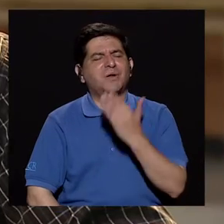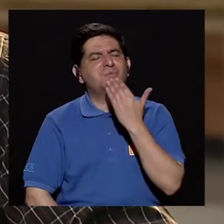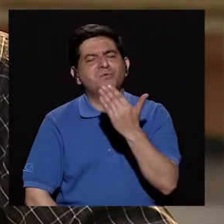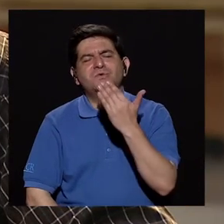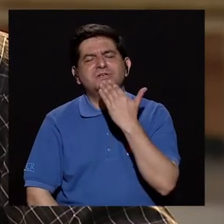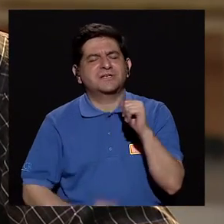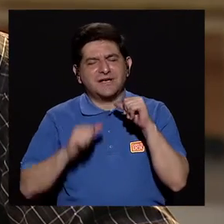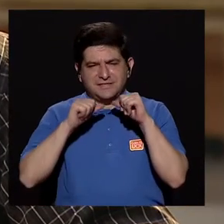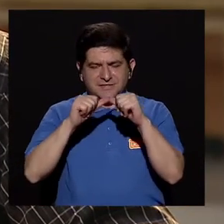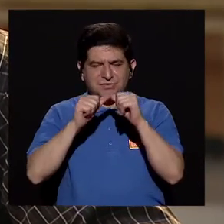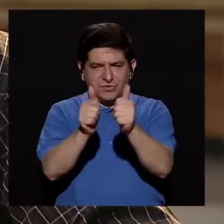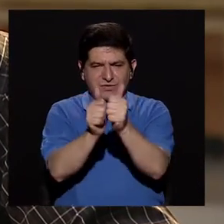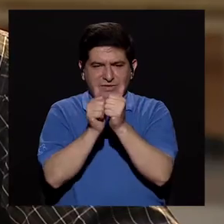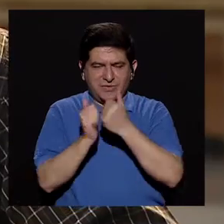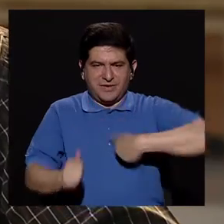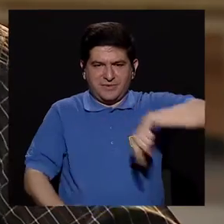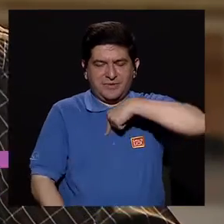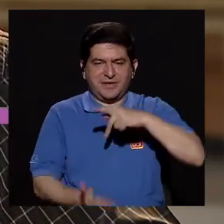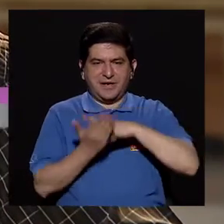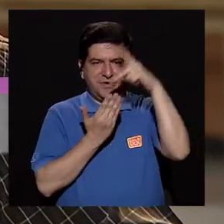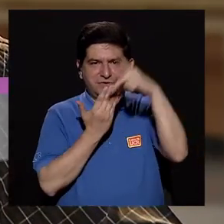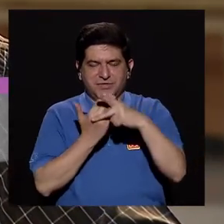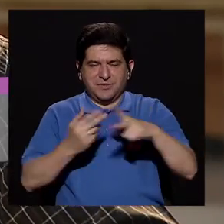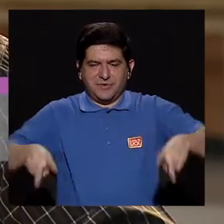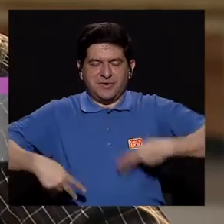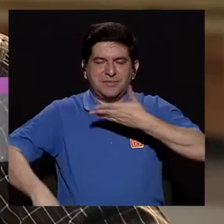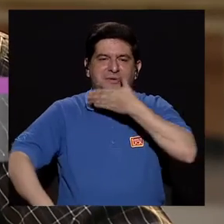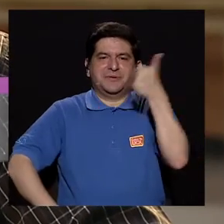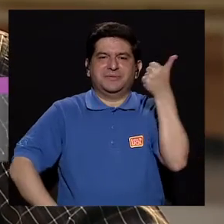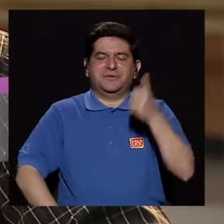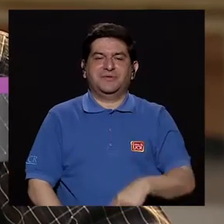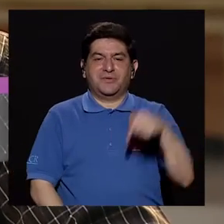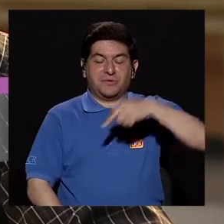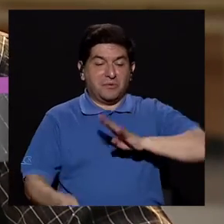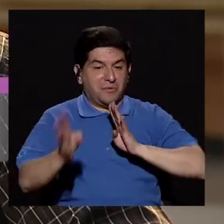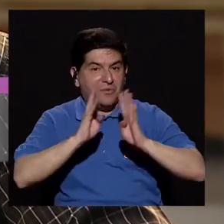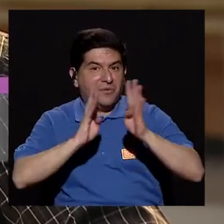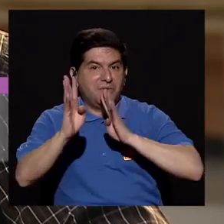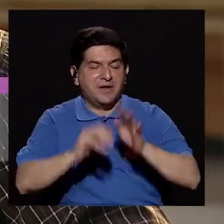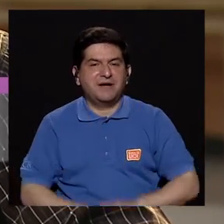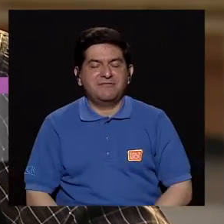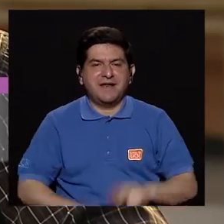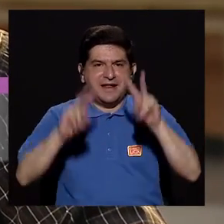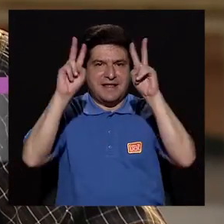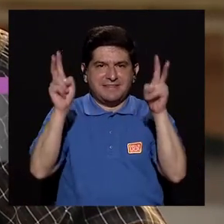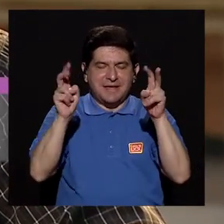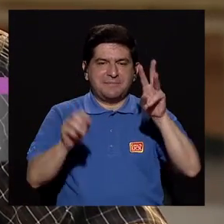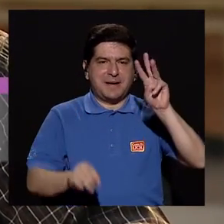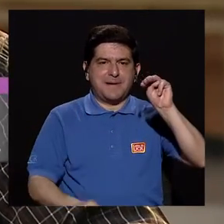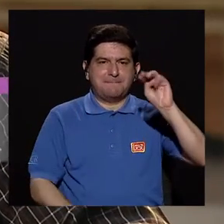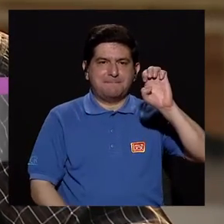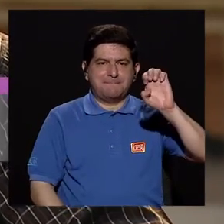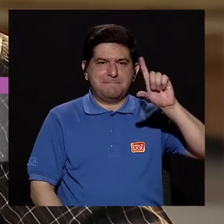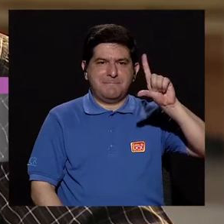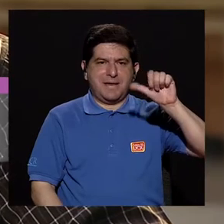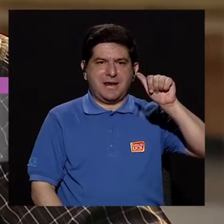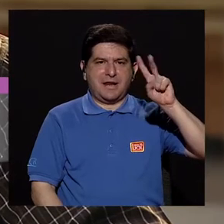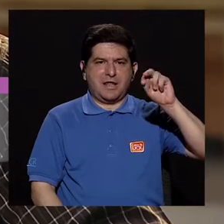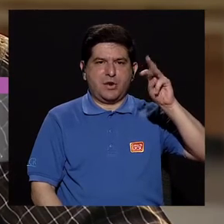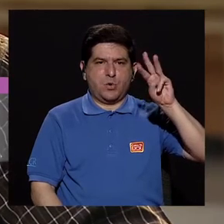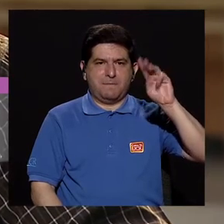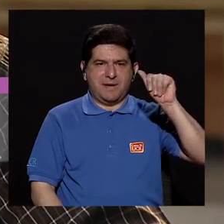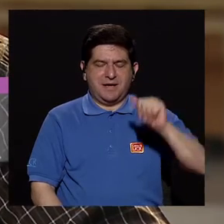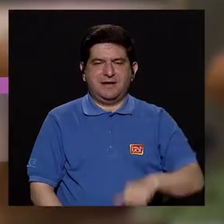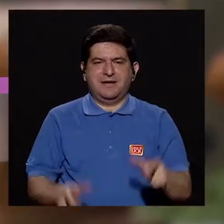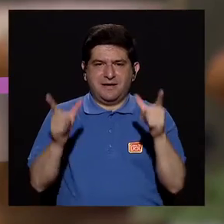Muchísimas gracias por continuar con nosotros en su telerevista Vivir Mejor. El día de hoy conversando sobre el tema de los melanomas. Y para esto